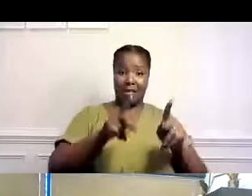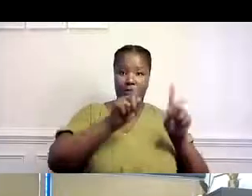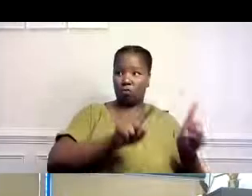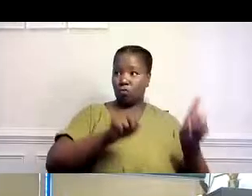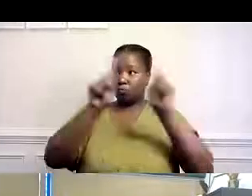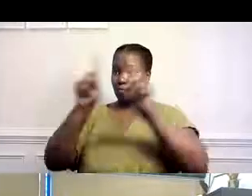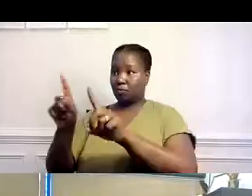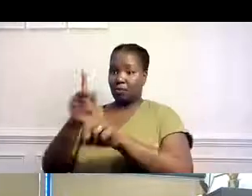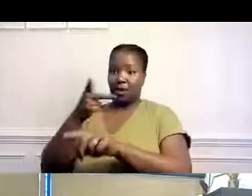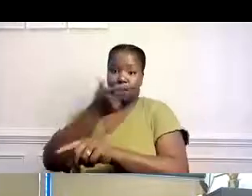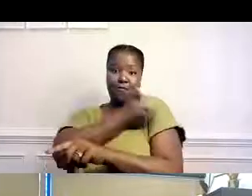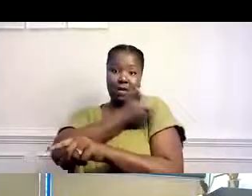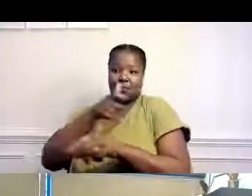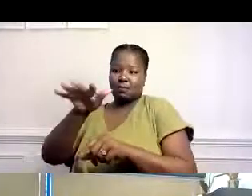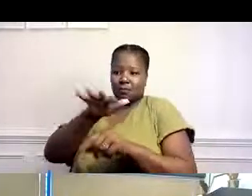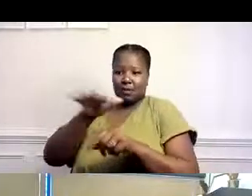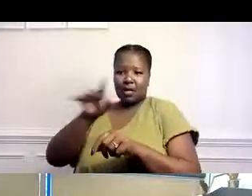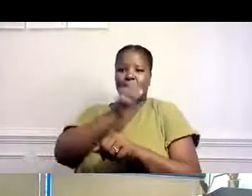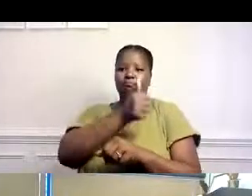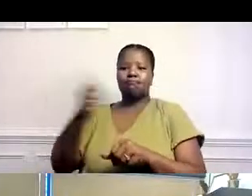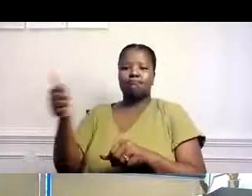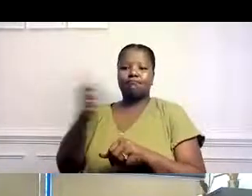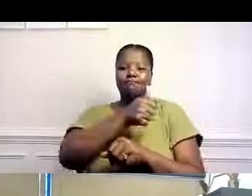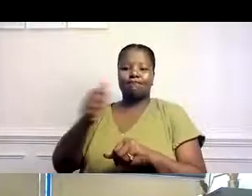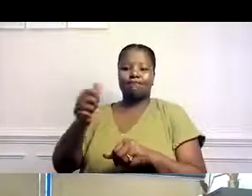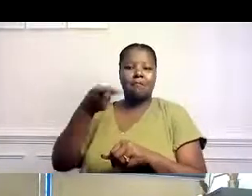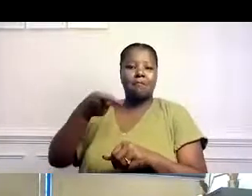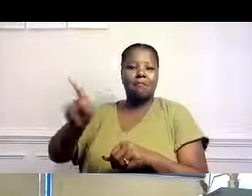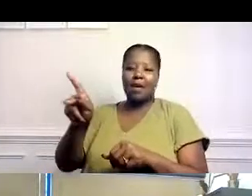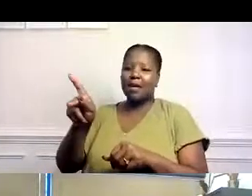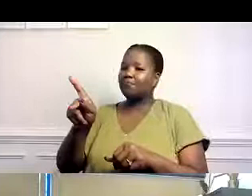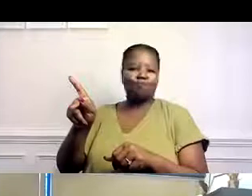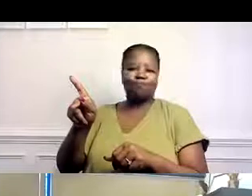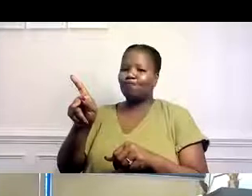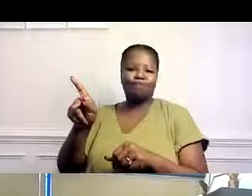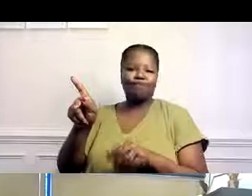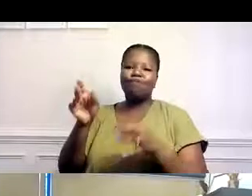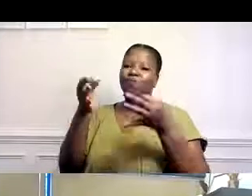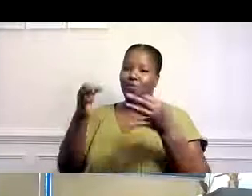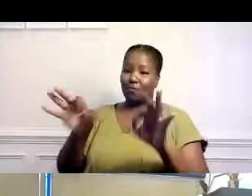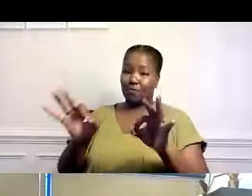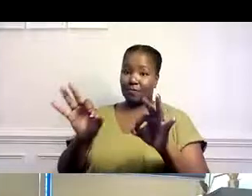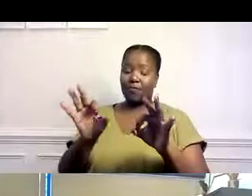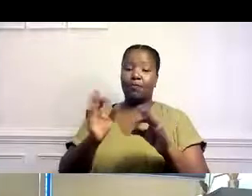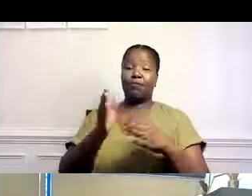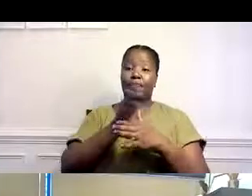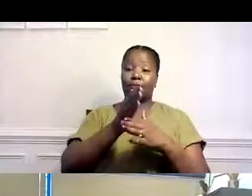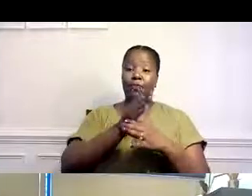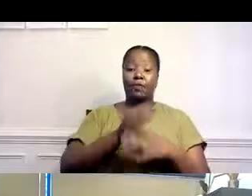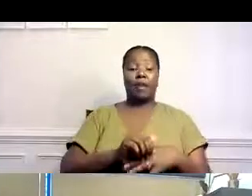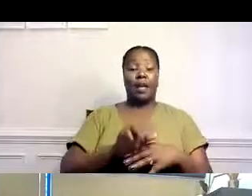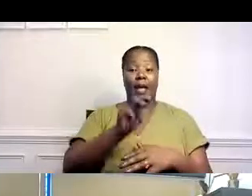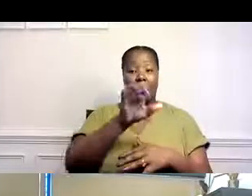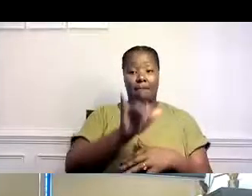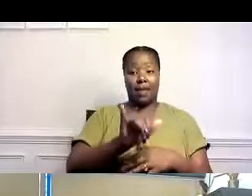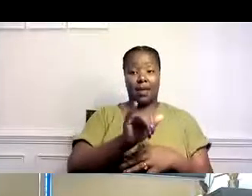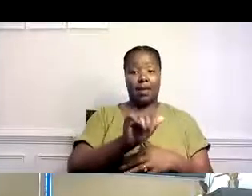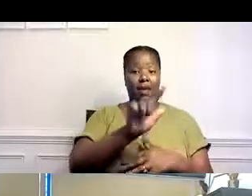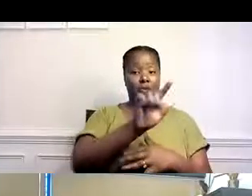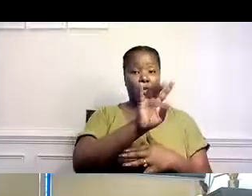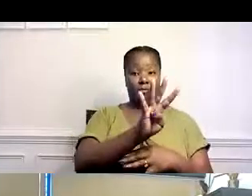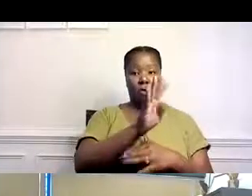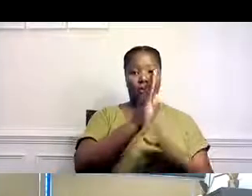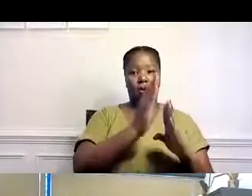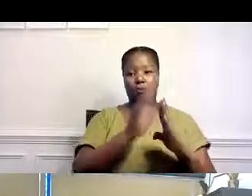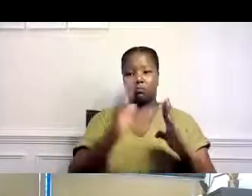van a proveer transporte gratis a cualquier persona que quiera ir a un sitio de vacunarse. Entonces, esto es entre